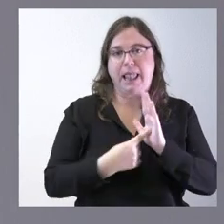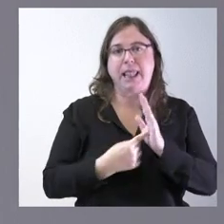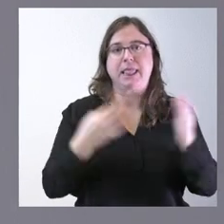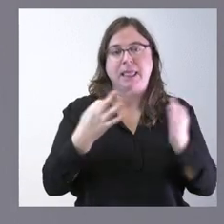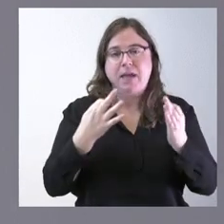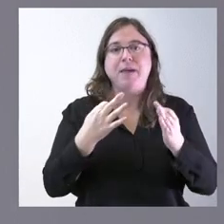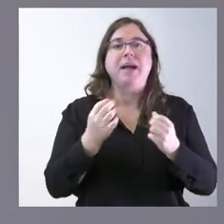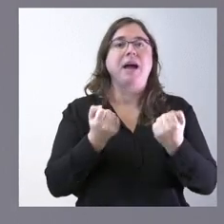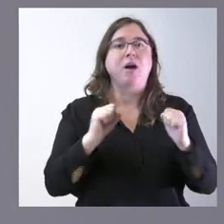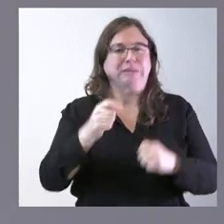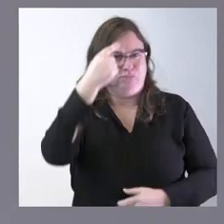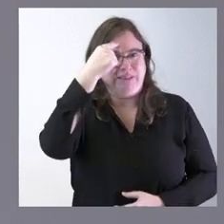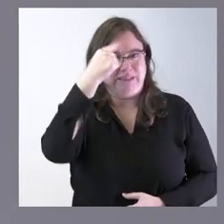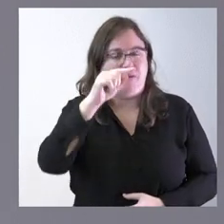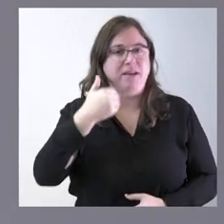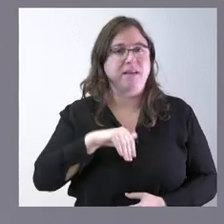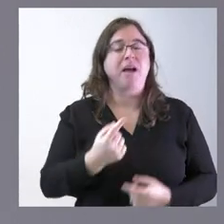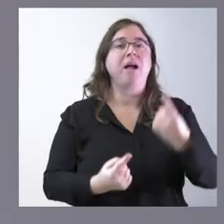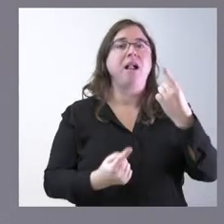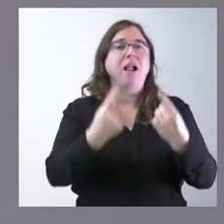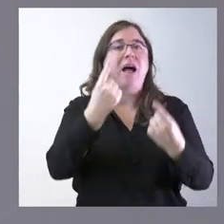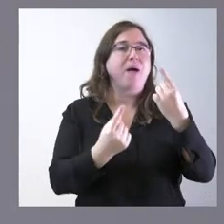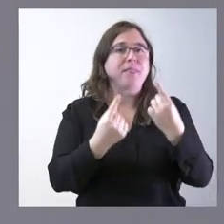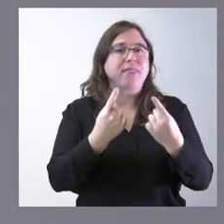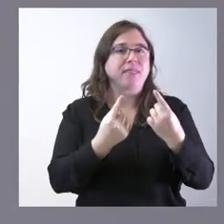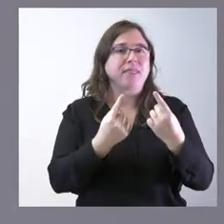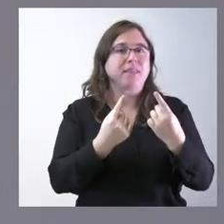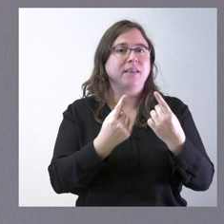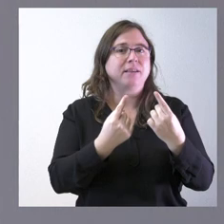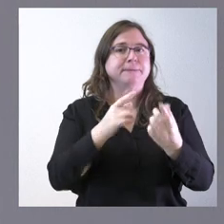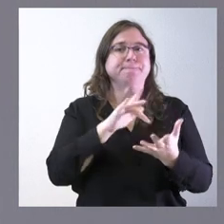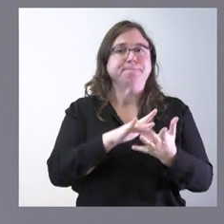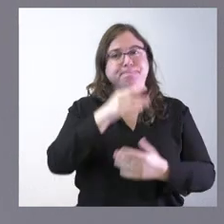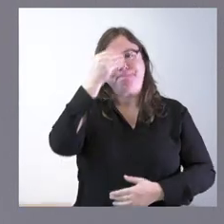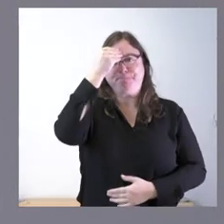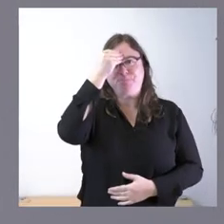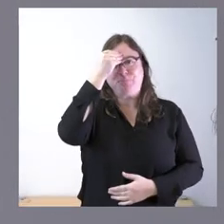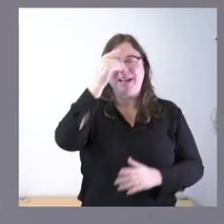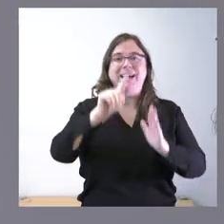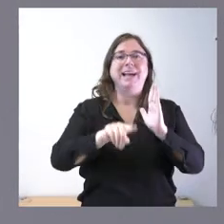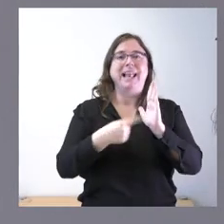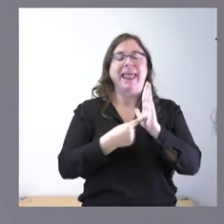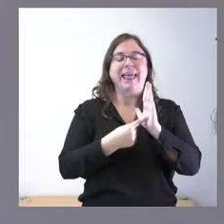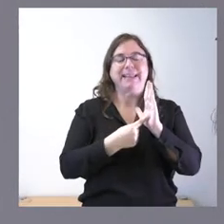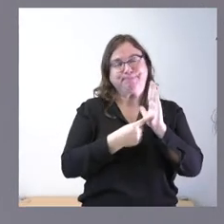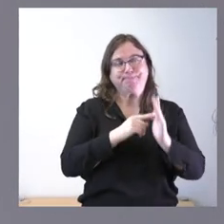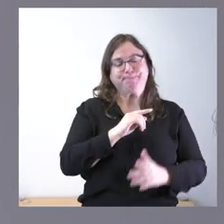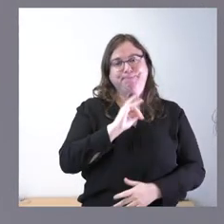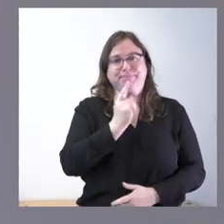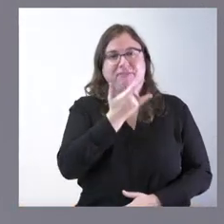más allá de que saben ustedes que en alguna ocasión nos parece que la ley tiene sus defectos y